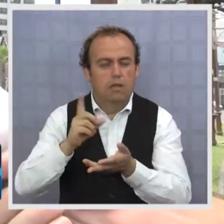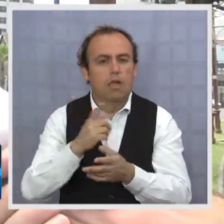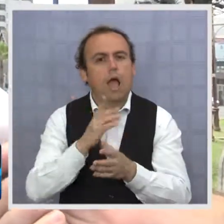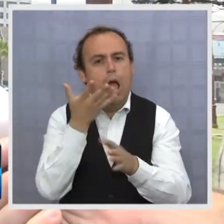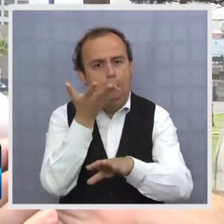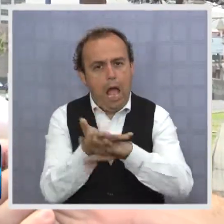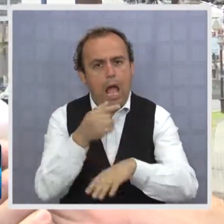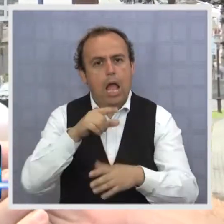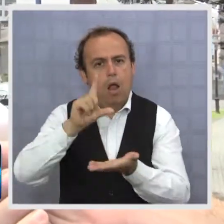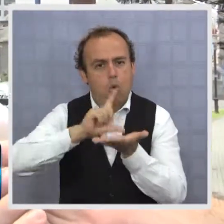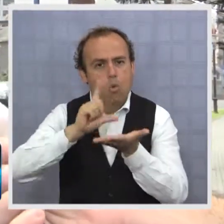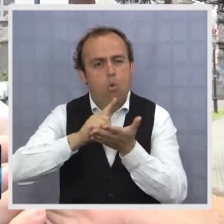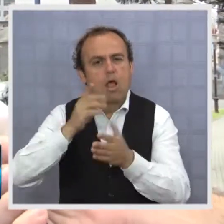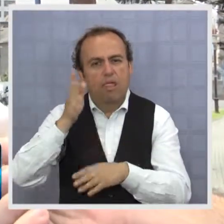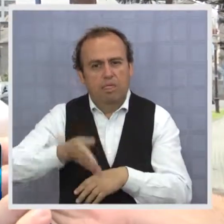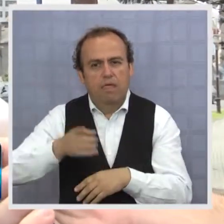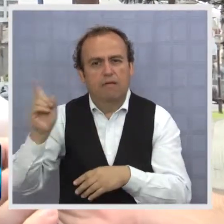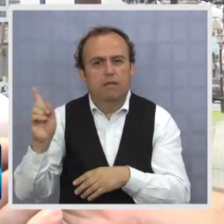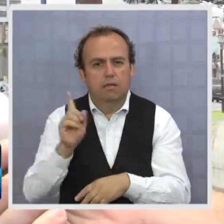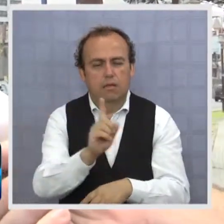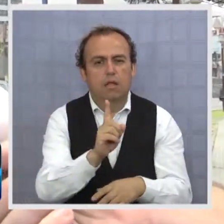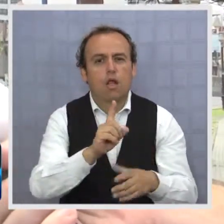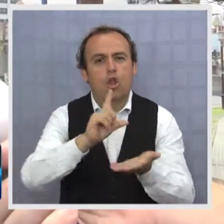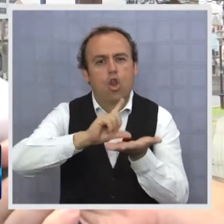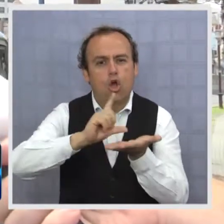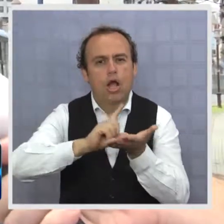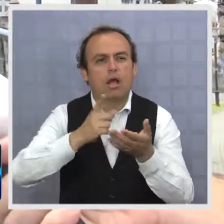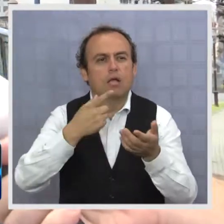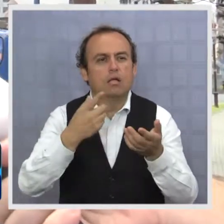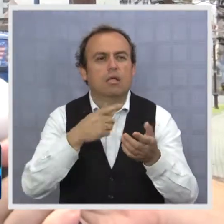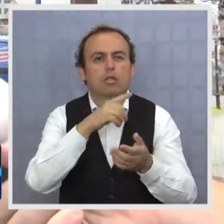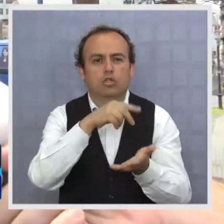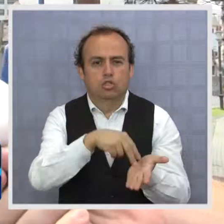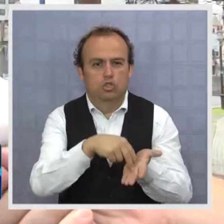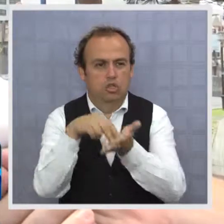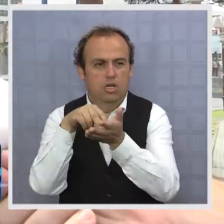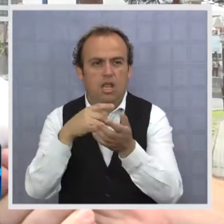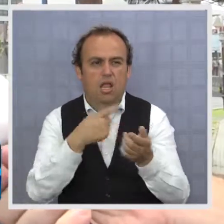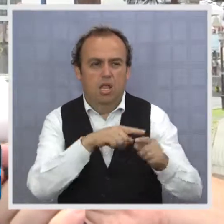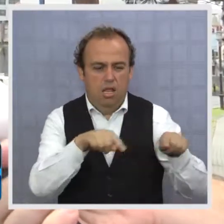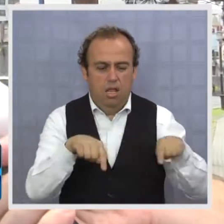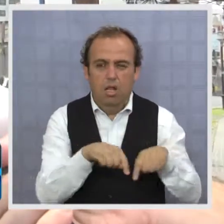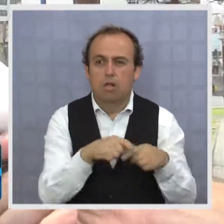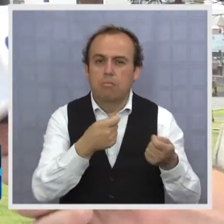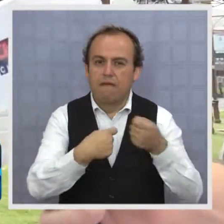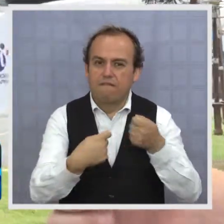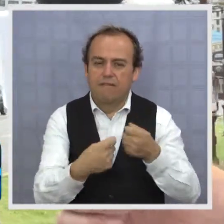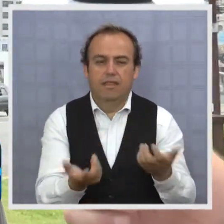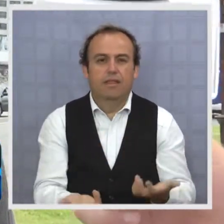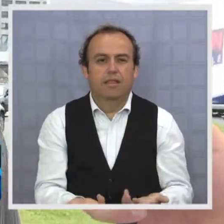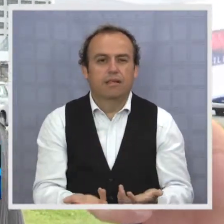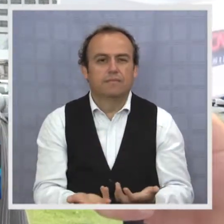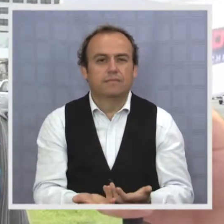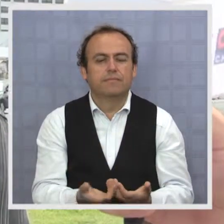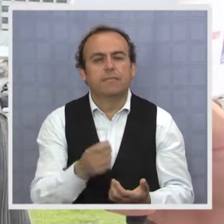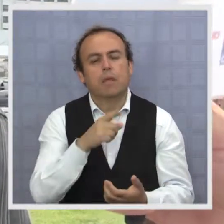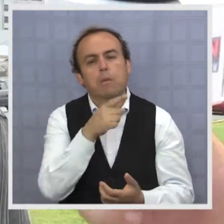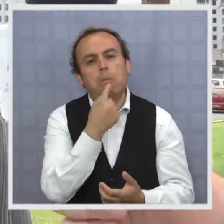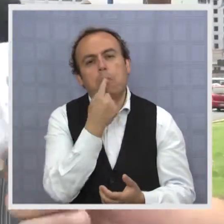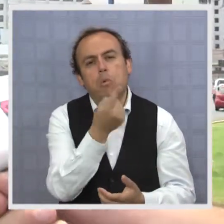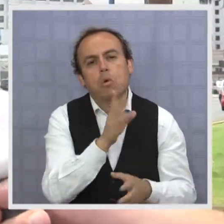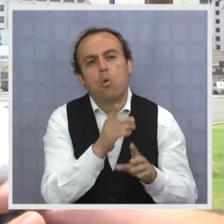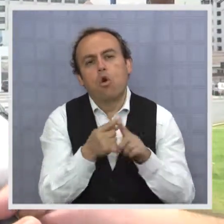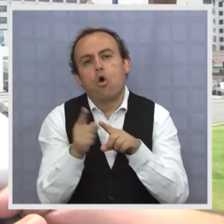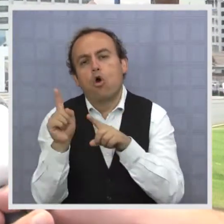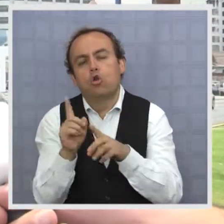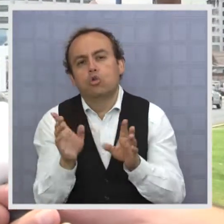lugares aquí en Iquique donde deben establecer... Hay locales en Iquique, no es cierto, como en la zona franca, para vender esos vehículos. ¿Cuál sería la otra opción si no estuvieran